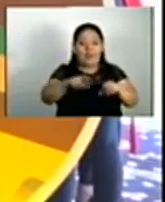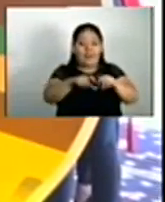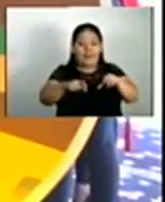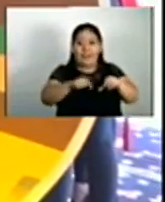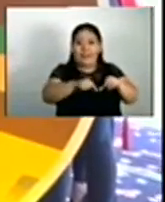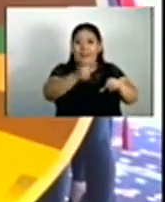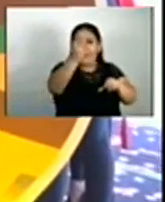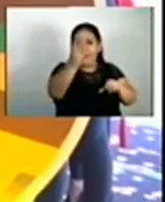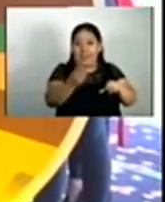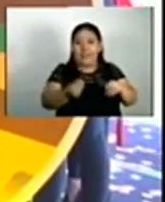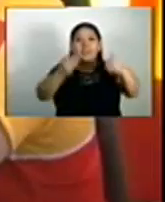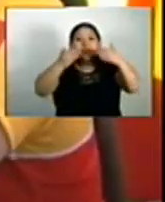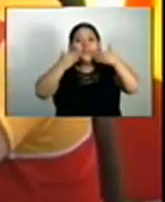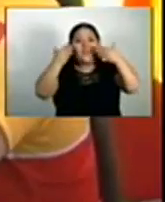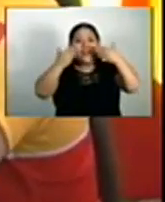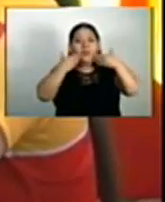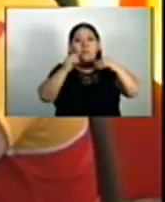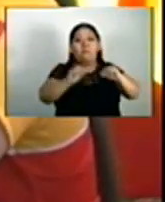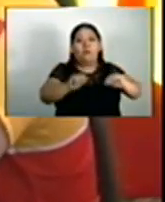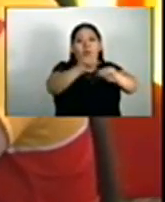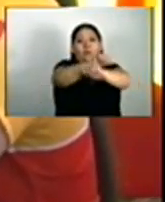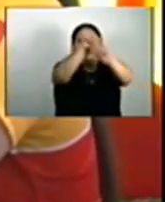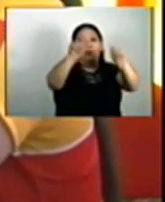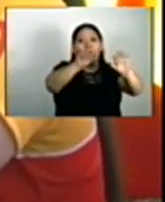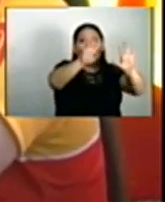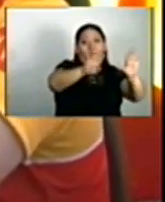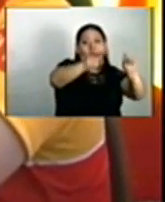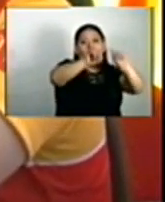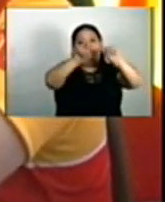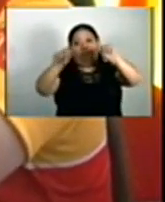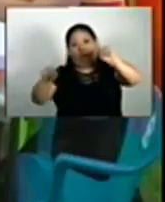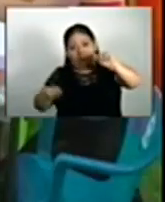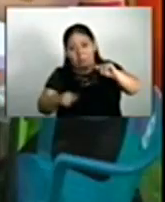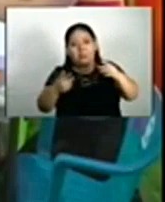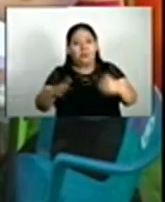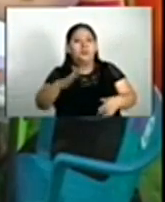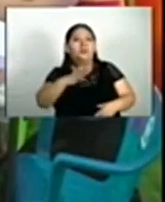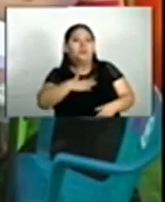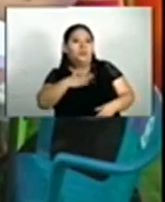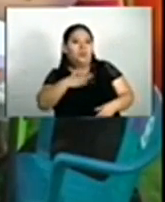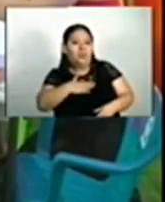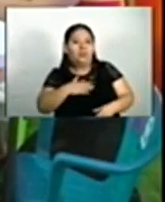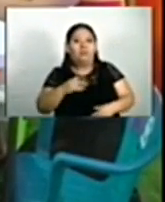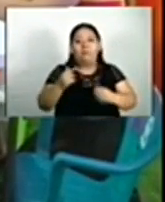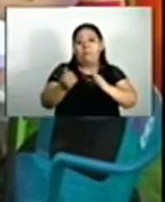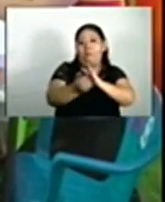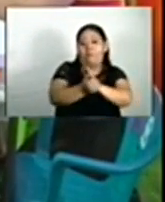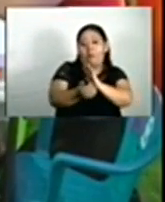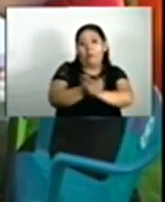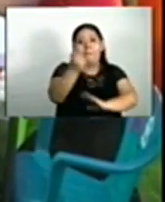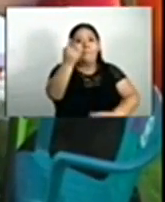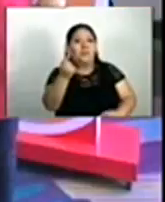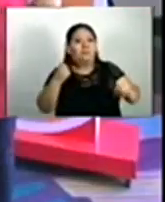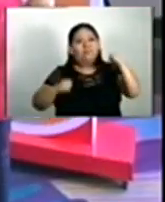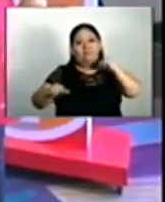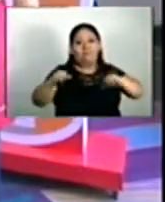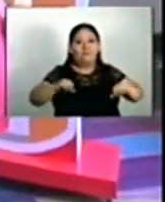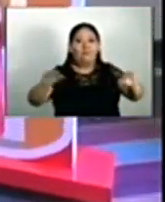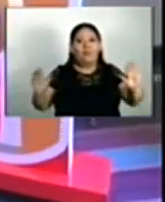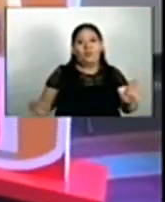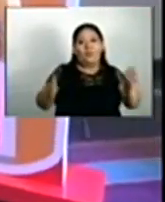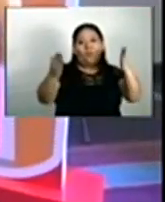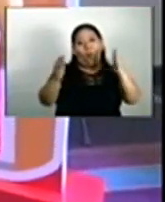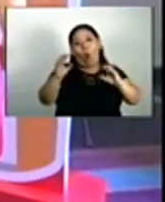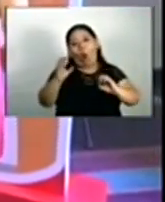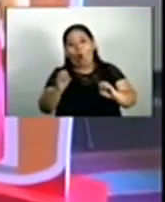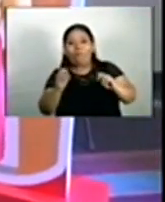Feliz comenzará a partir de las 9 de la mañana y se contará con la participación de talentos, personalidades, influencers